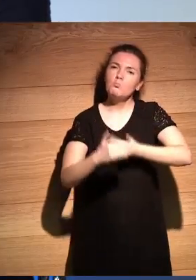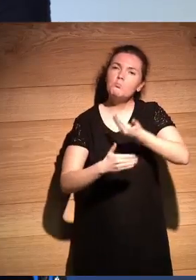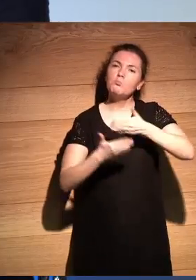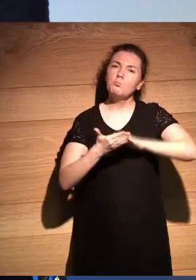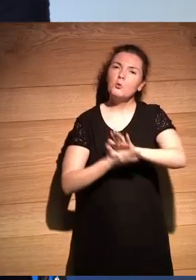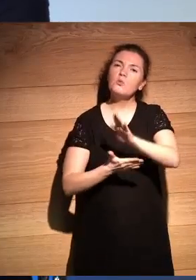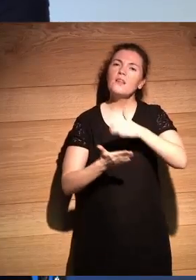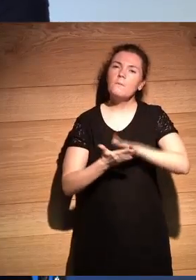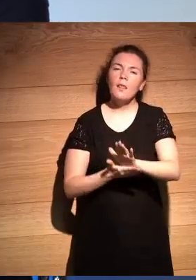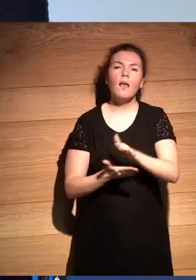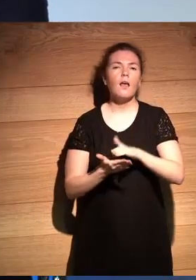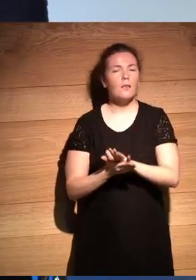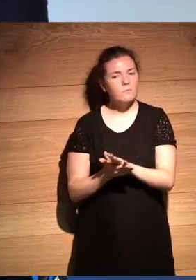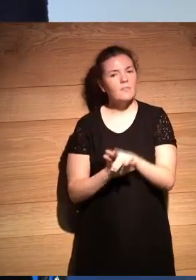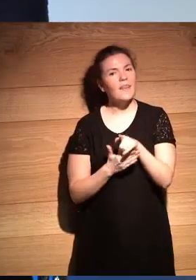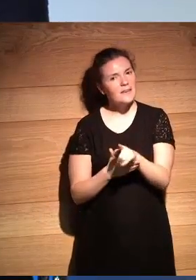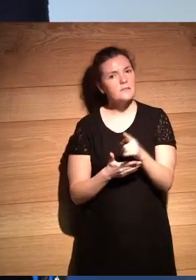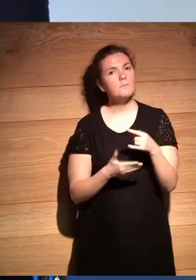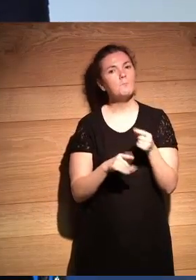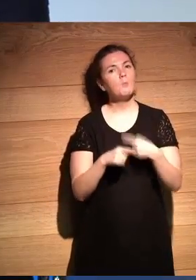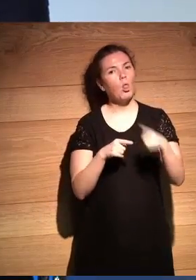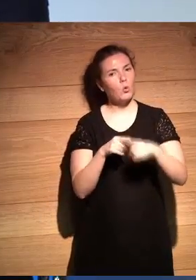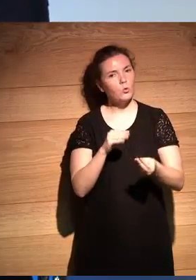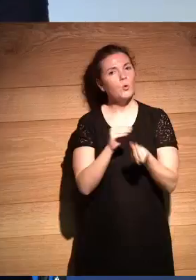productivización de este tipo de productos